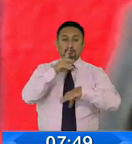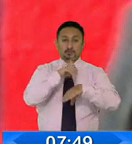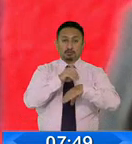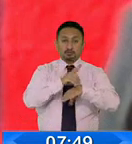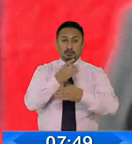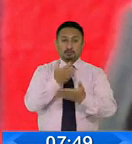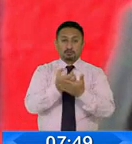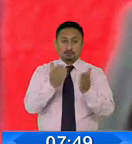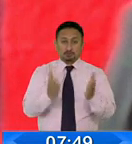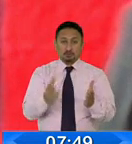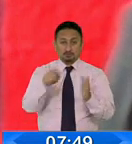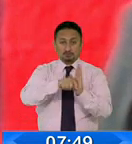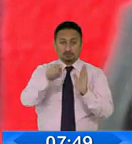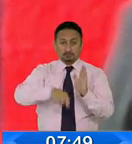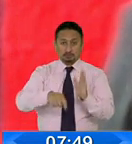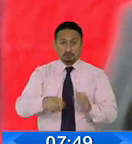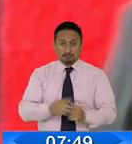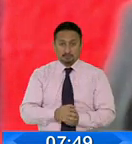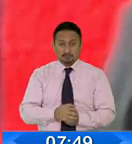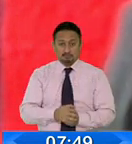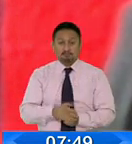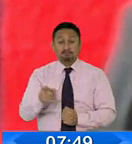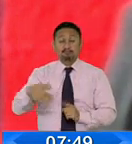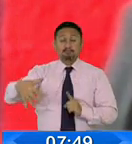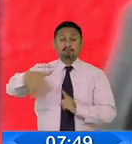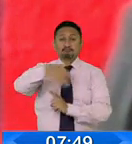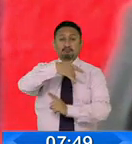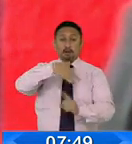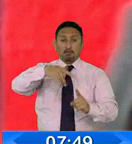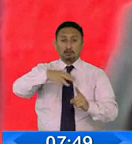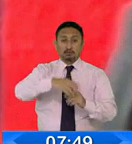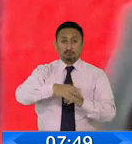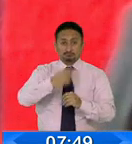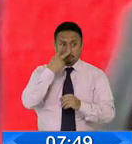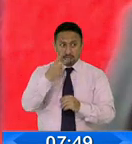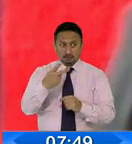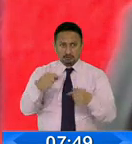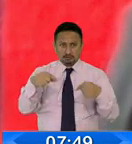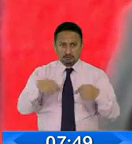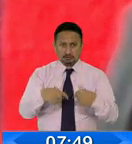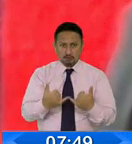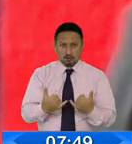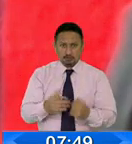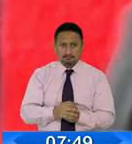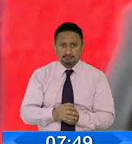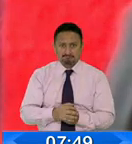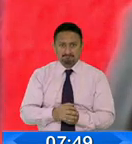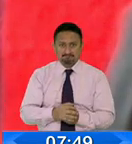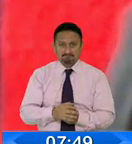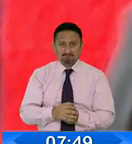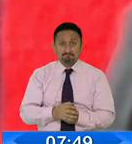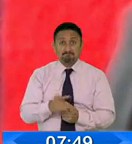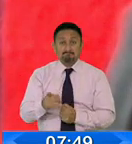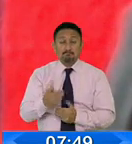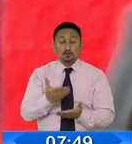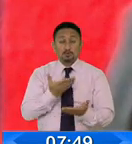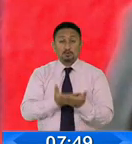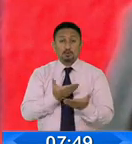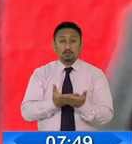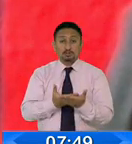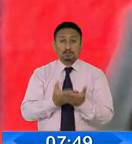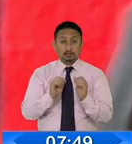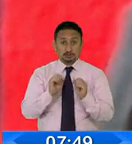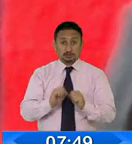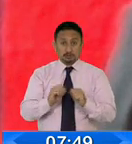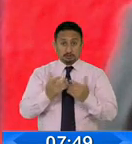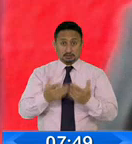economistas, de abogados, los ambientalistas que han visto con enorme expectativa esta posibilidad de que entremos nosotros